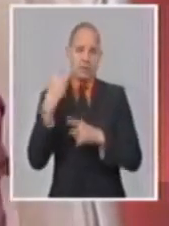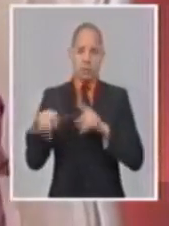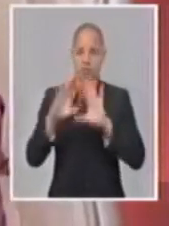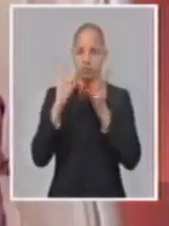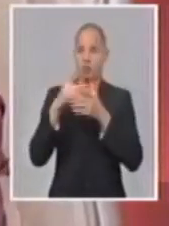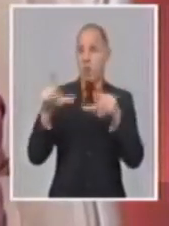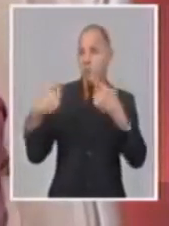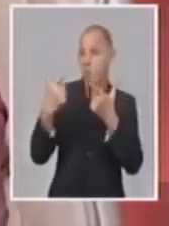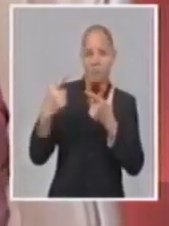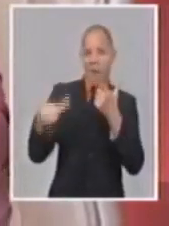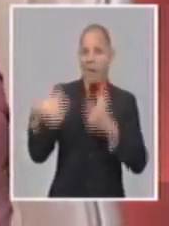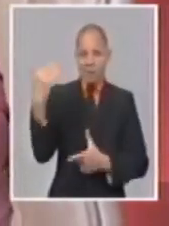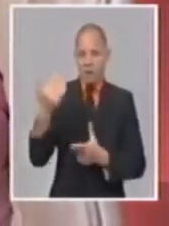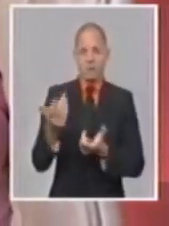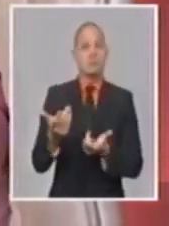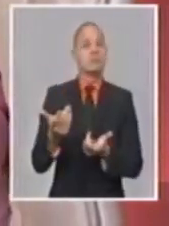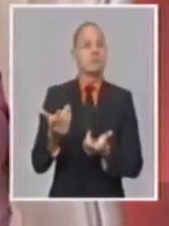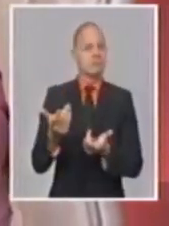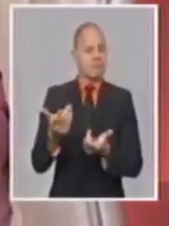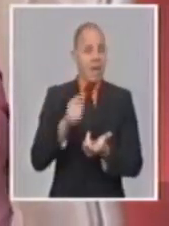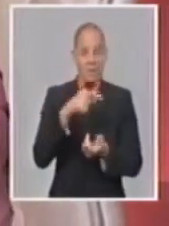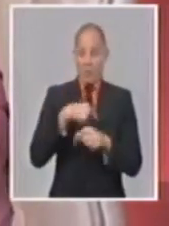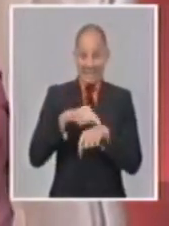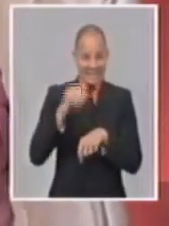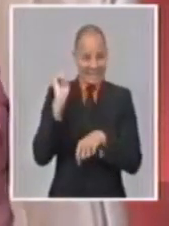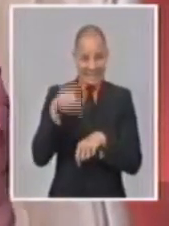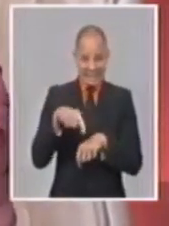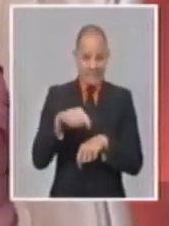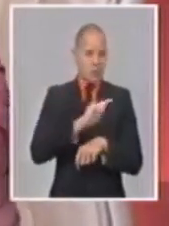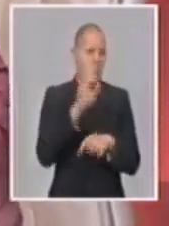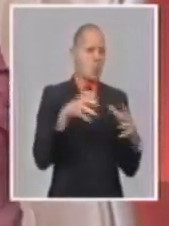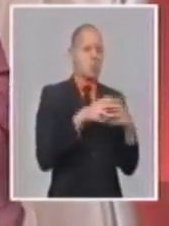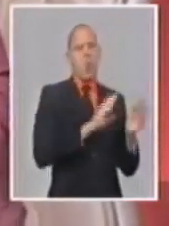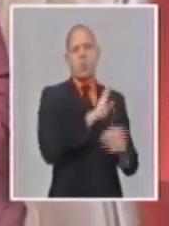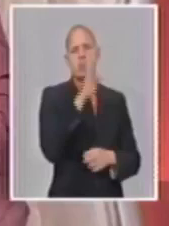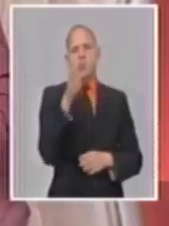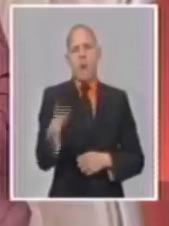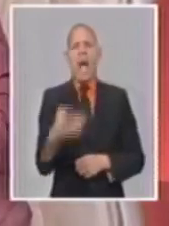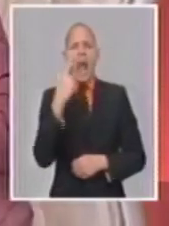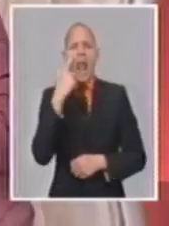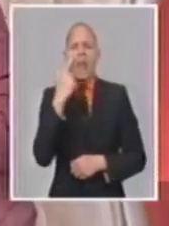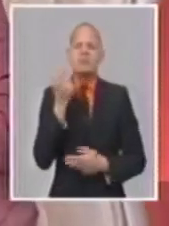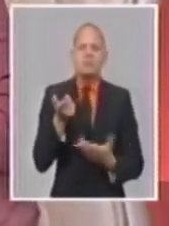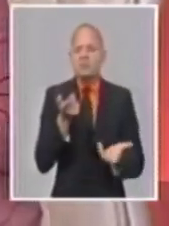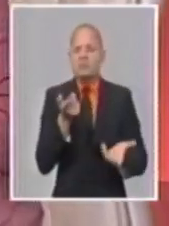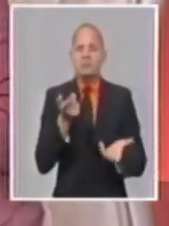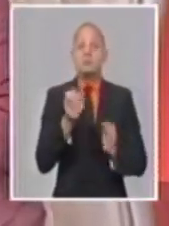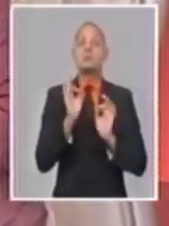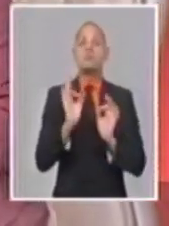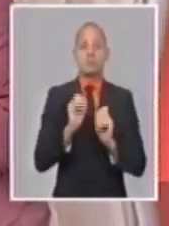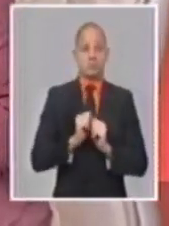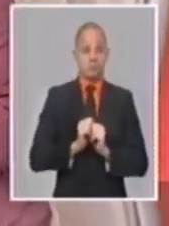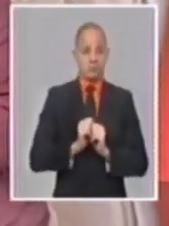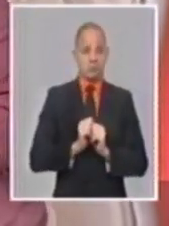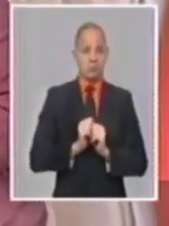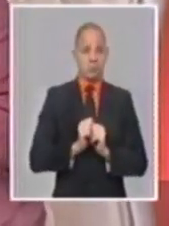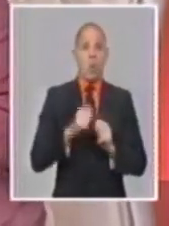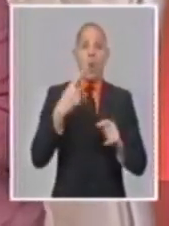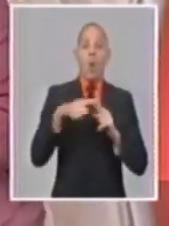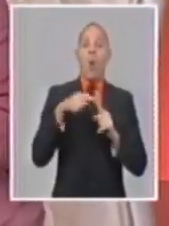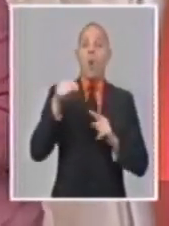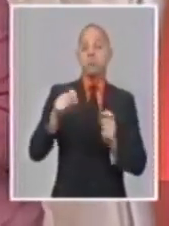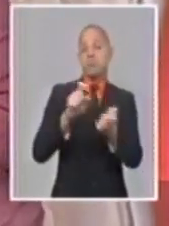y nosotros, bueno, pues de inmediato, junto con los grupos de enfrentamiento provinciales, le damos traslado a